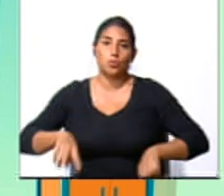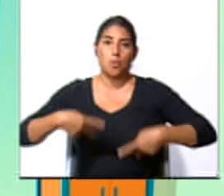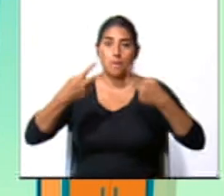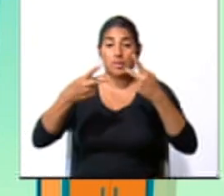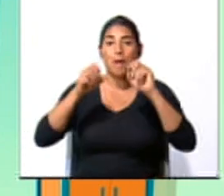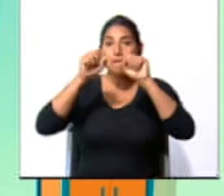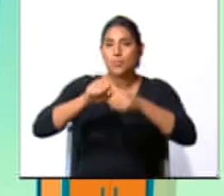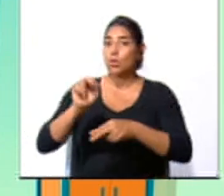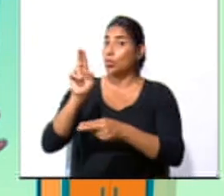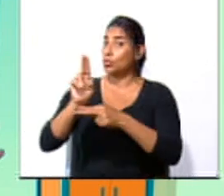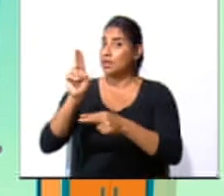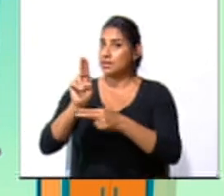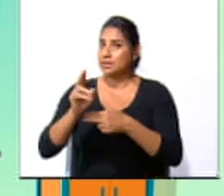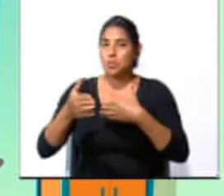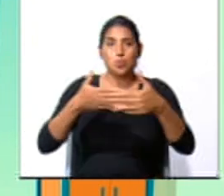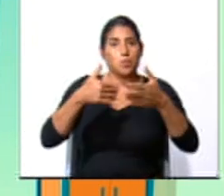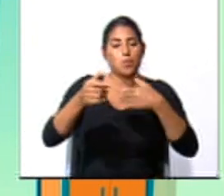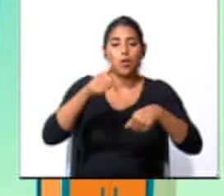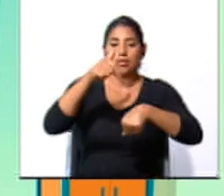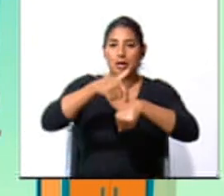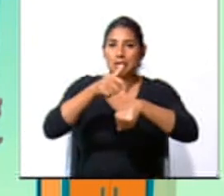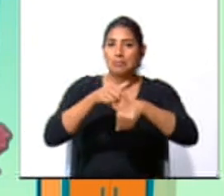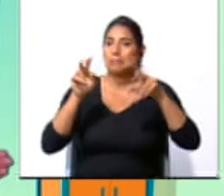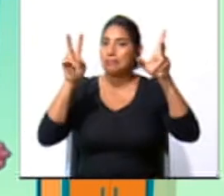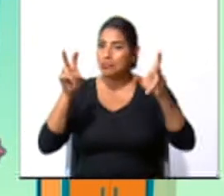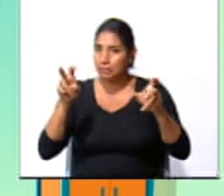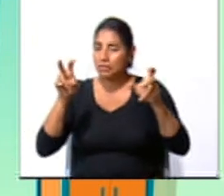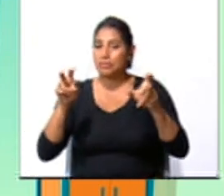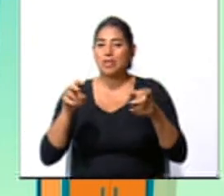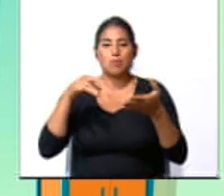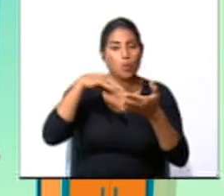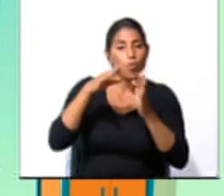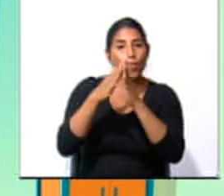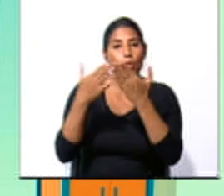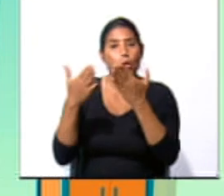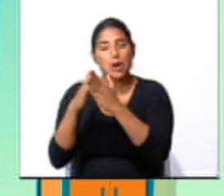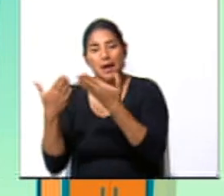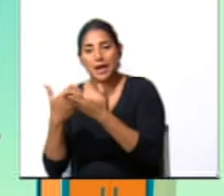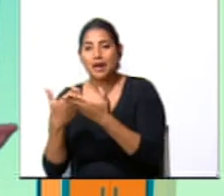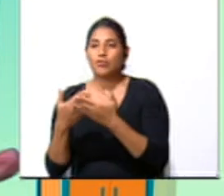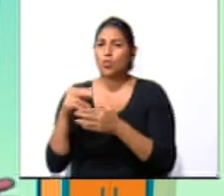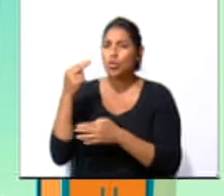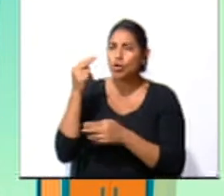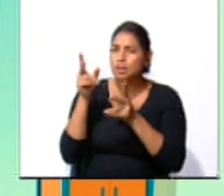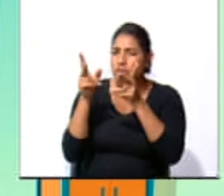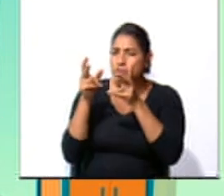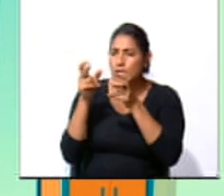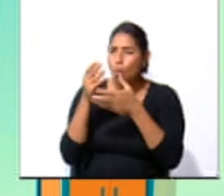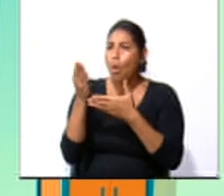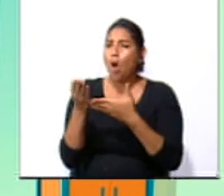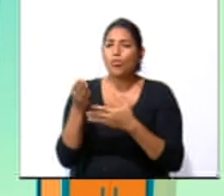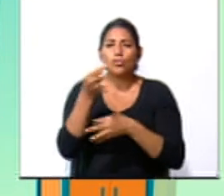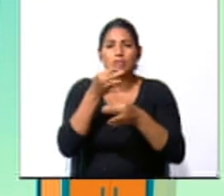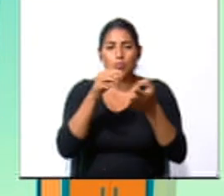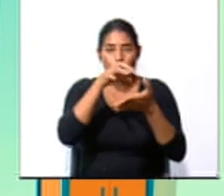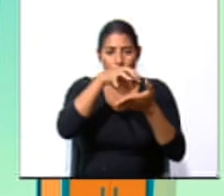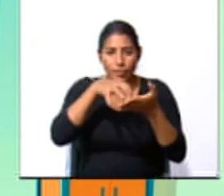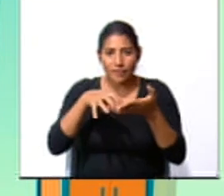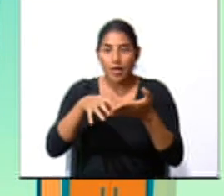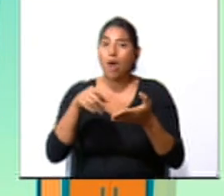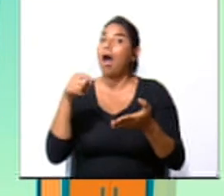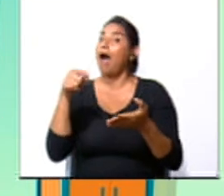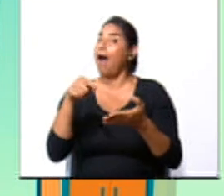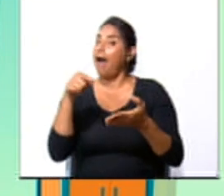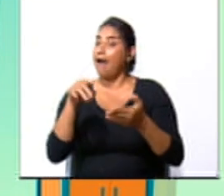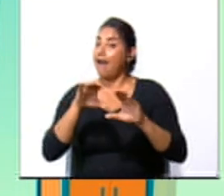podrán utilizarlo en cualquier asignatura cuando leen algún libro, analizan una noticia o cualquier otro tipo de texto. Así que